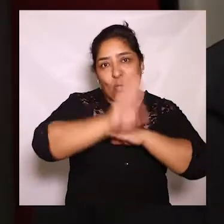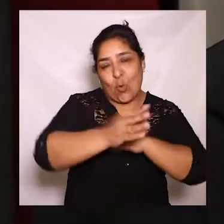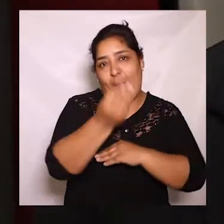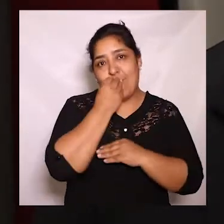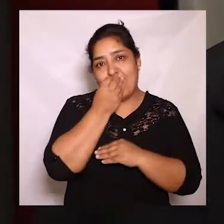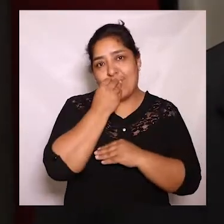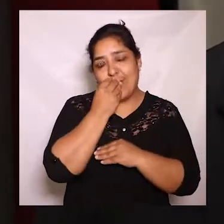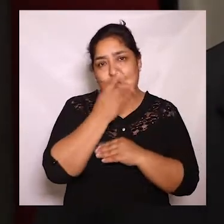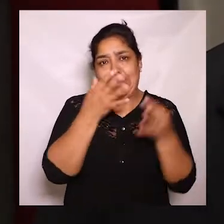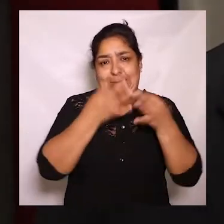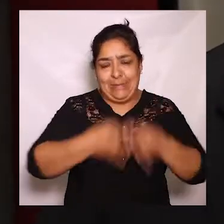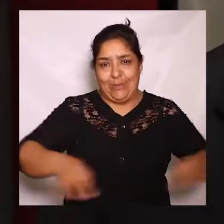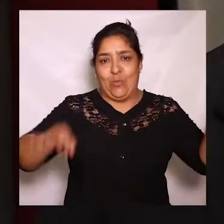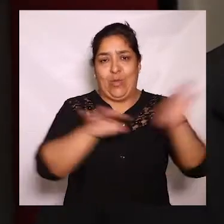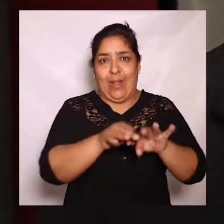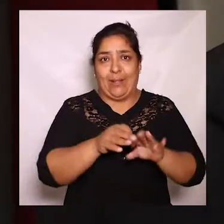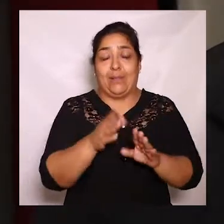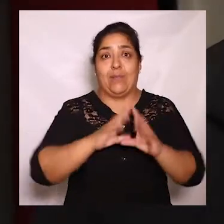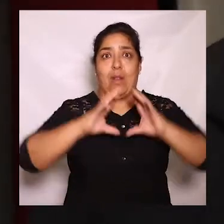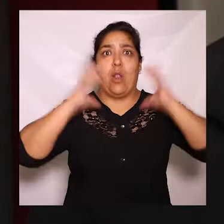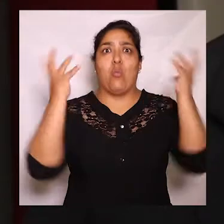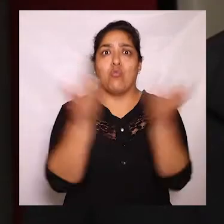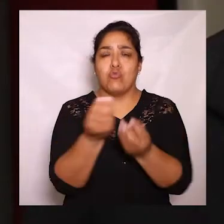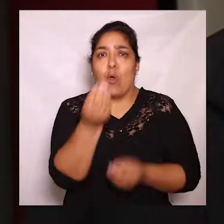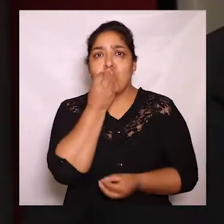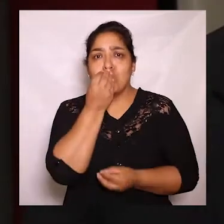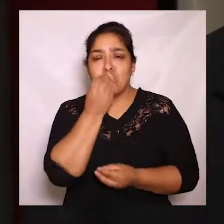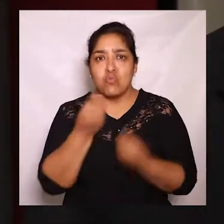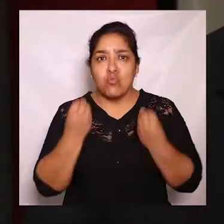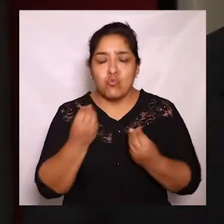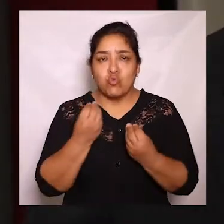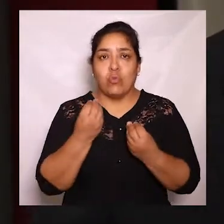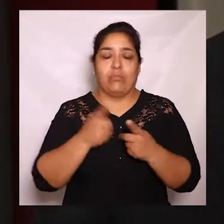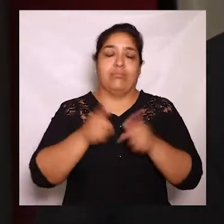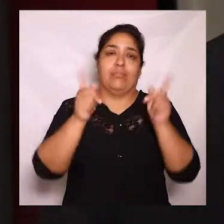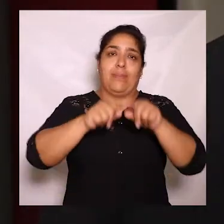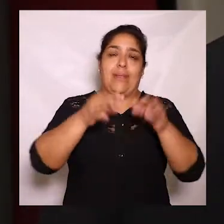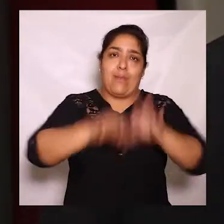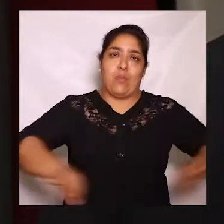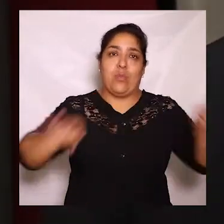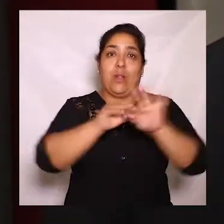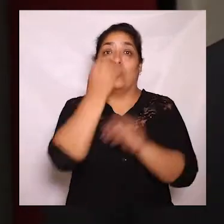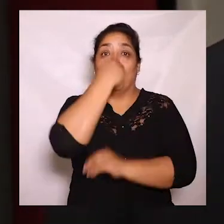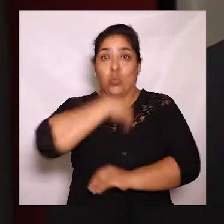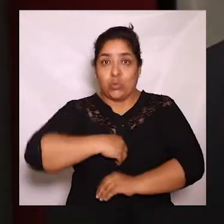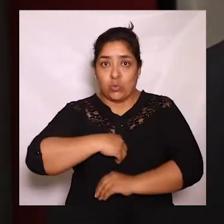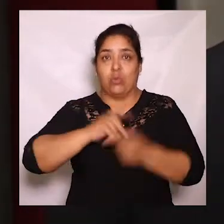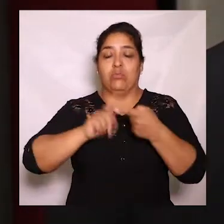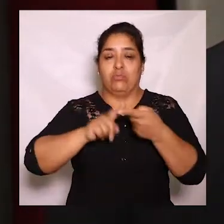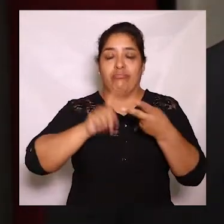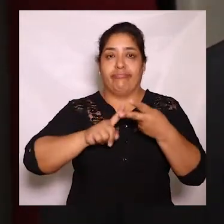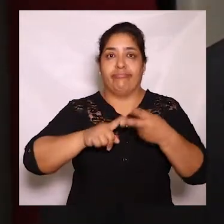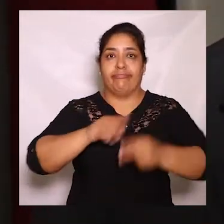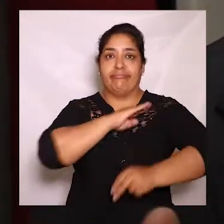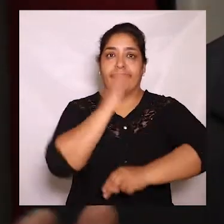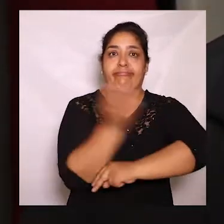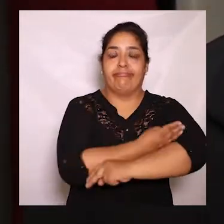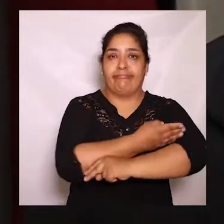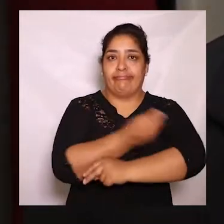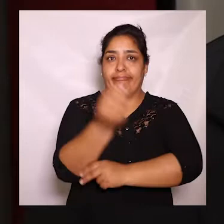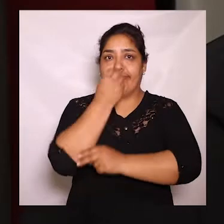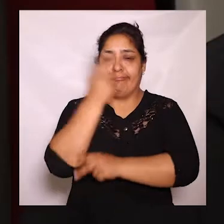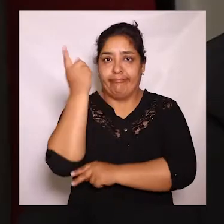familiar son de los cuatro alimentos que más se consumen en el mundo y por eso no solo desde la parte nutricional sino también desde la parte de